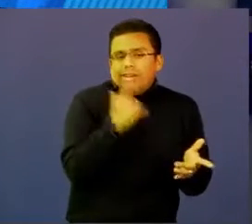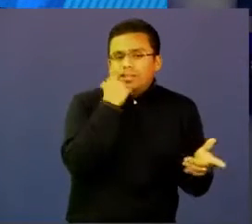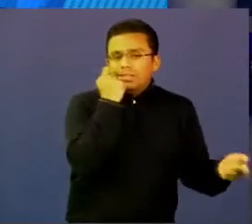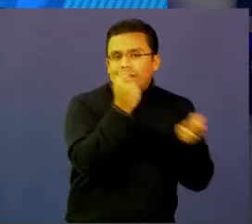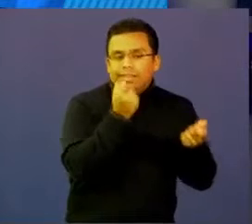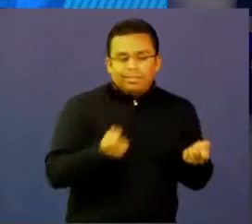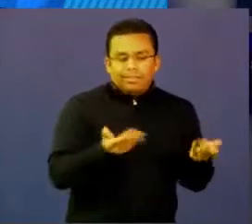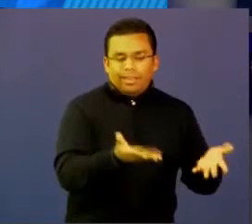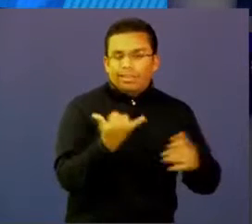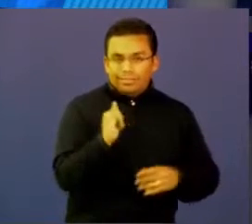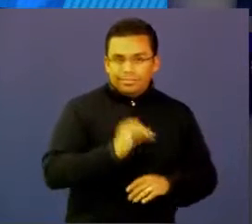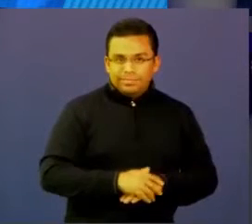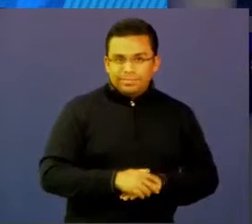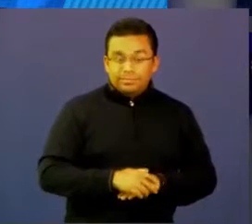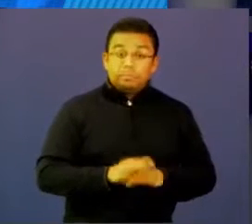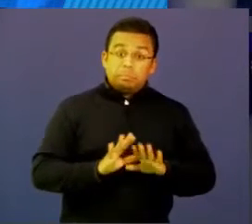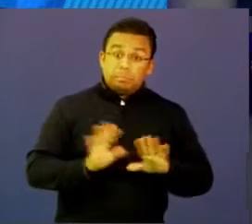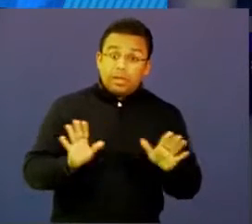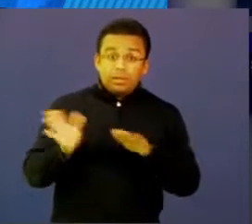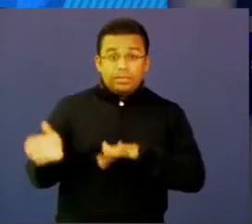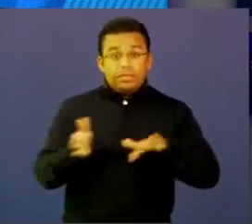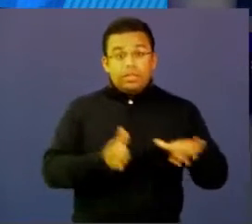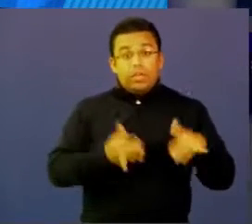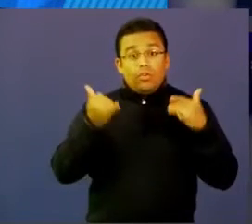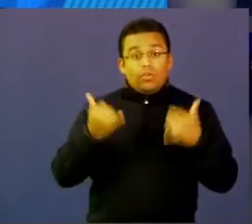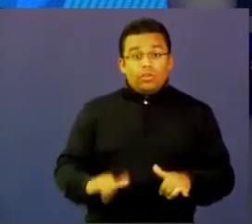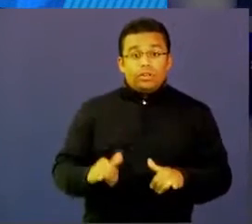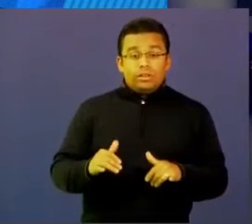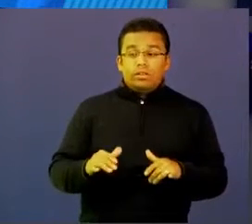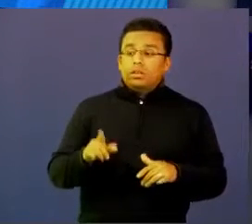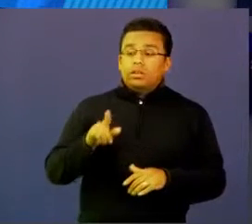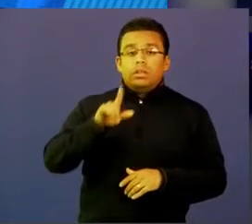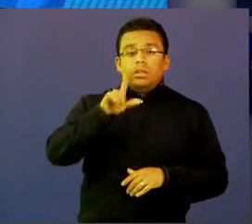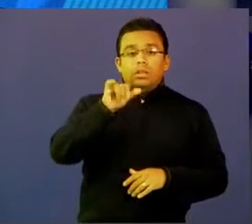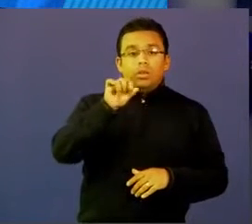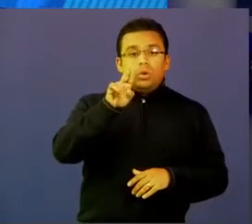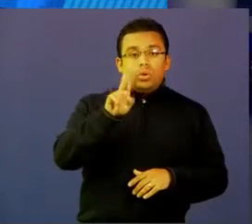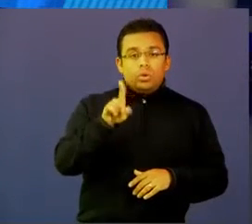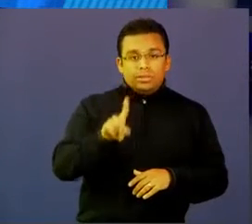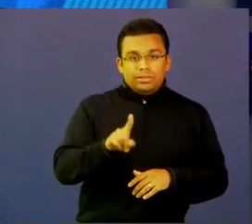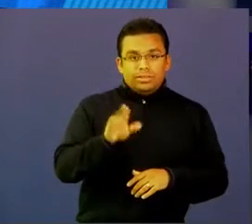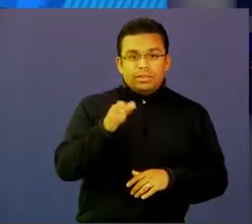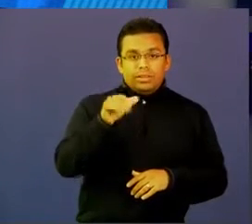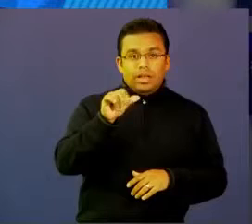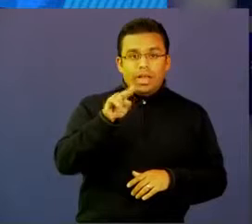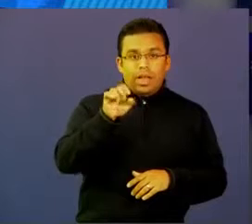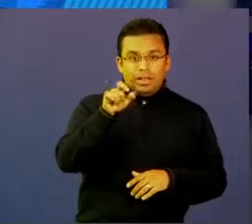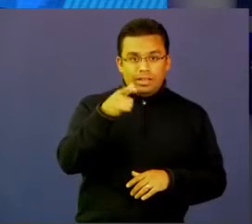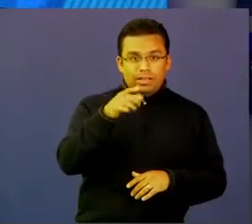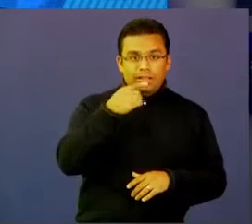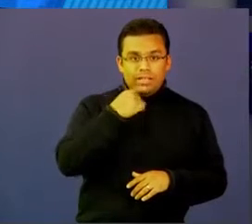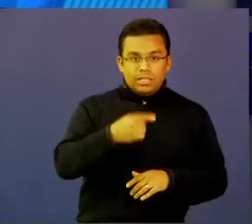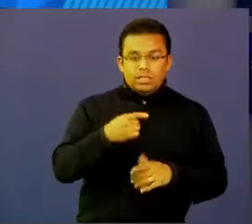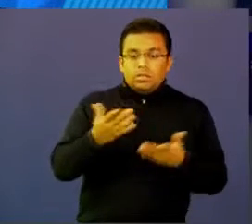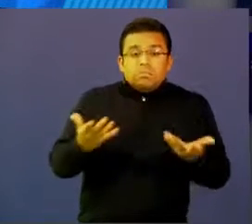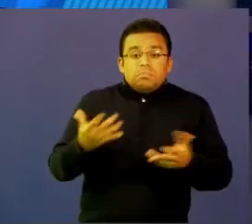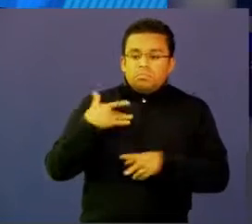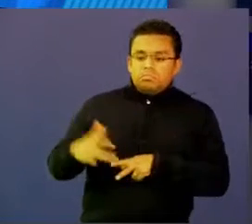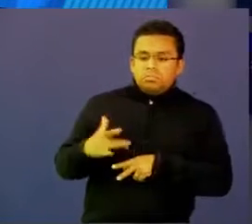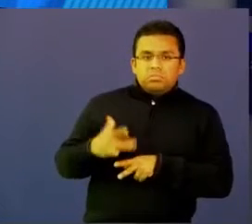Bien, y bueno, finalmente nos pregunta Luis Ángel Gómez Díaz bueno, ¿y qué estímulos hay al respecto?